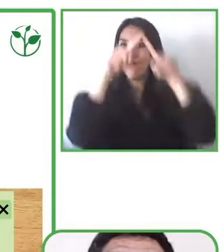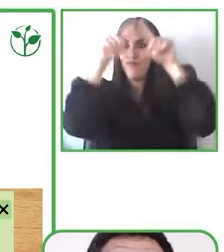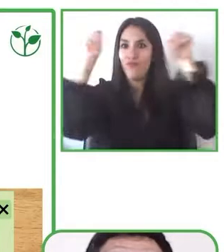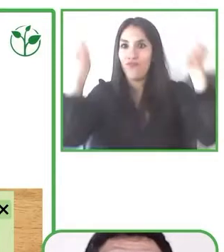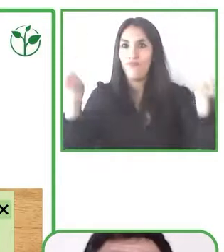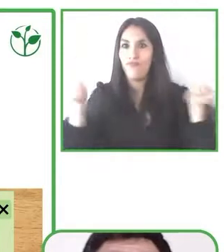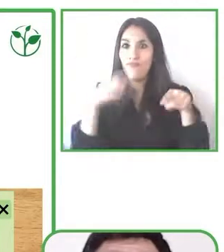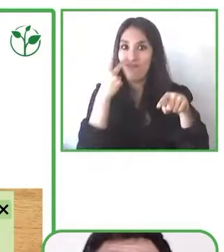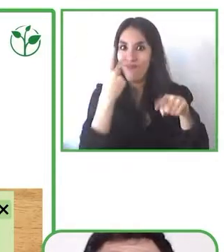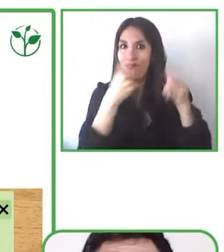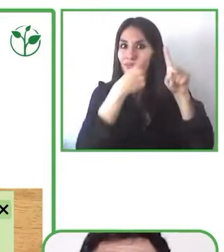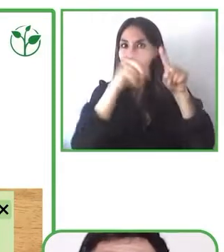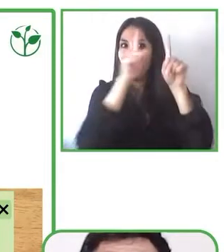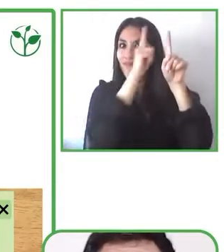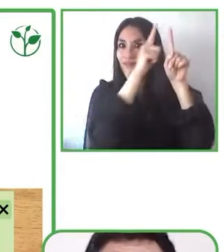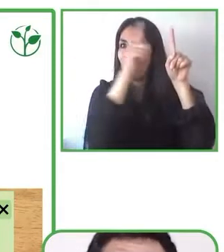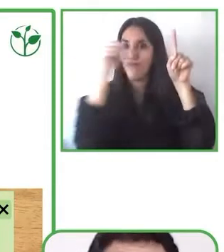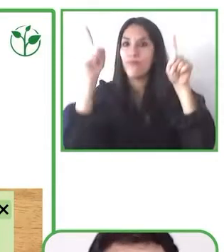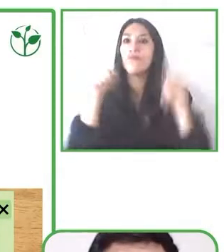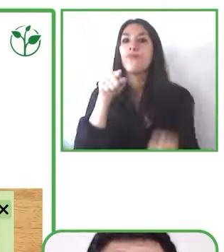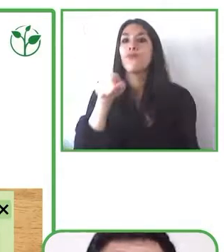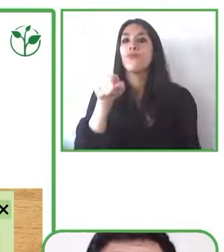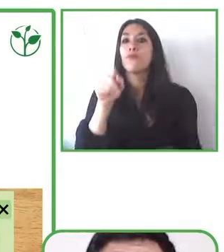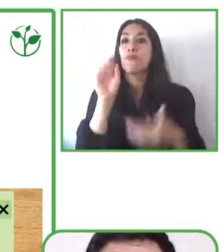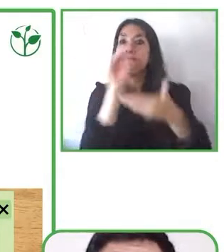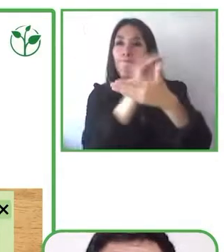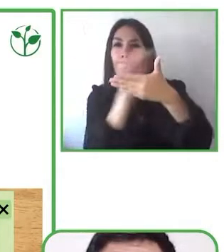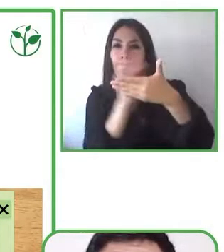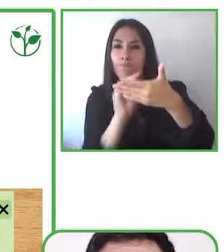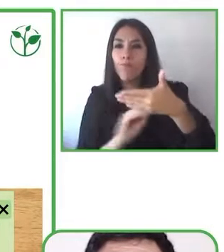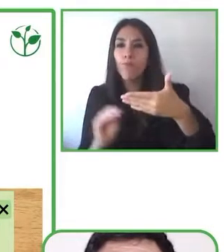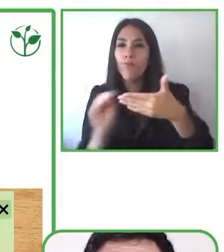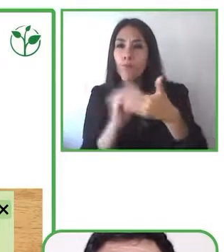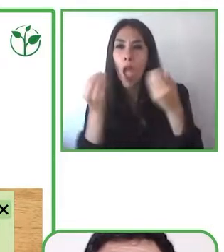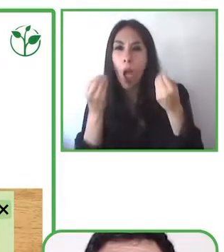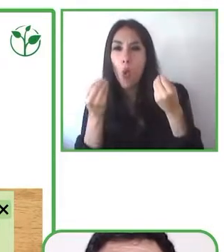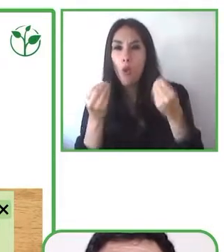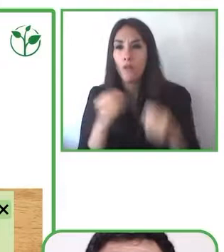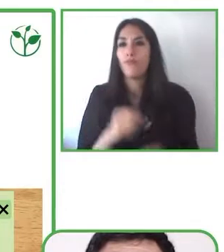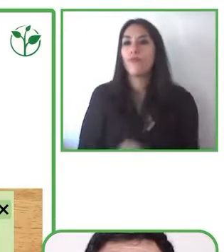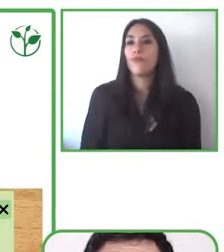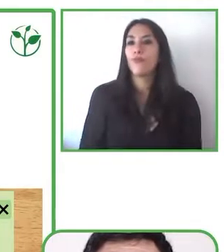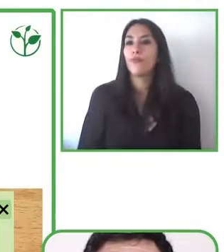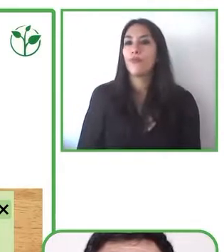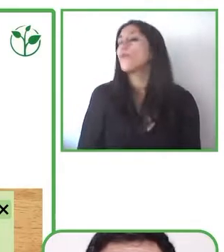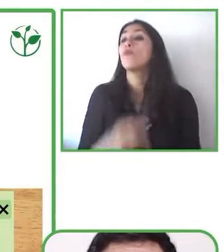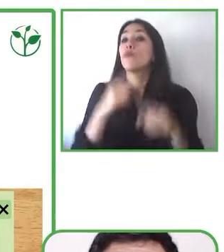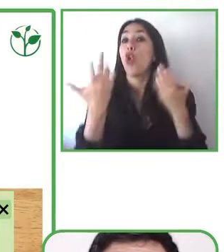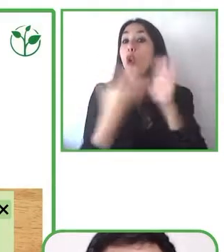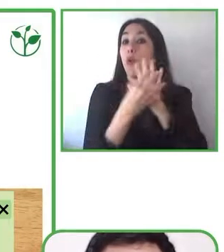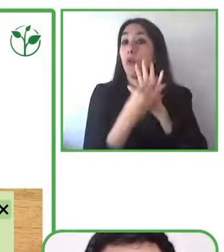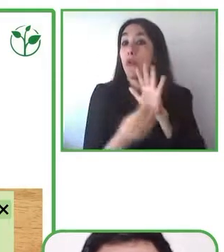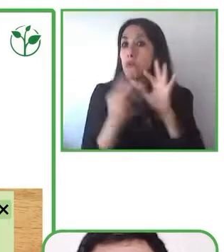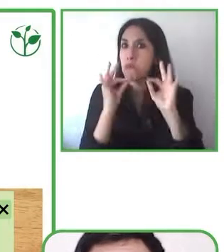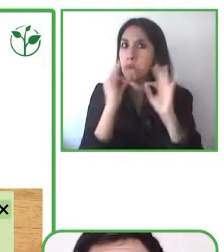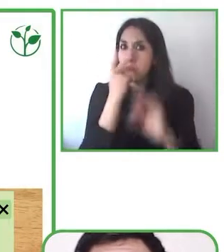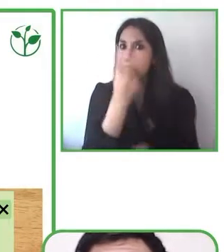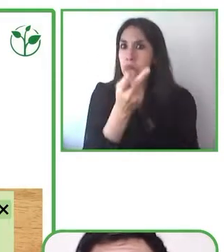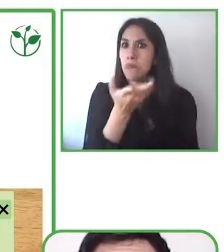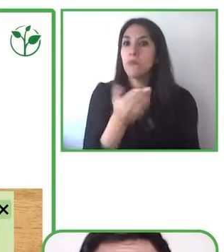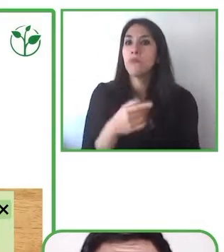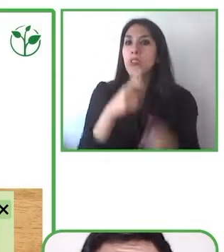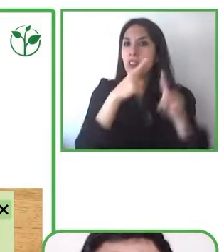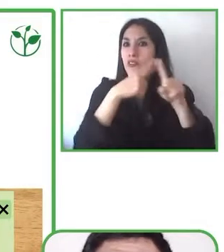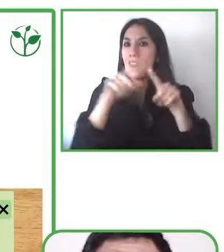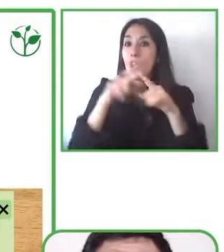se aleja bastante de los modelos tradicionales de estimulación de habilidades lectoras, que